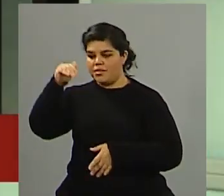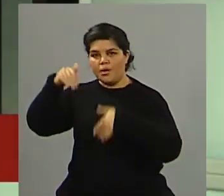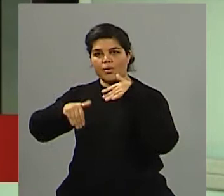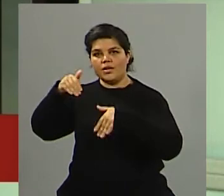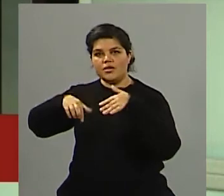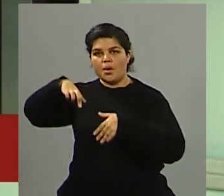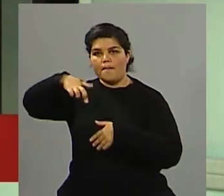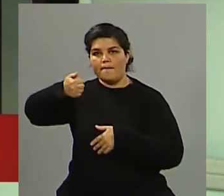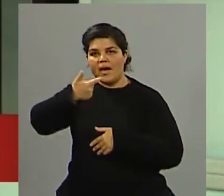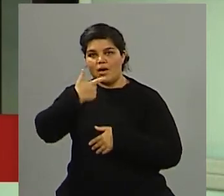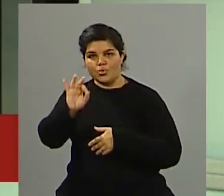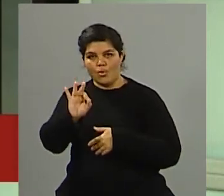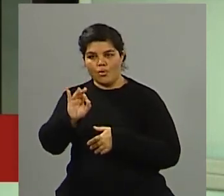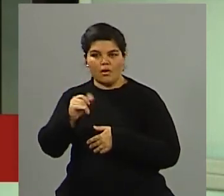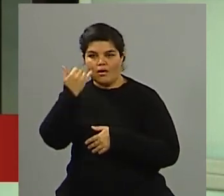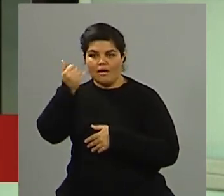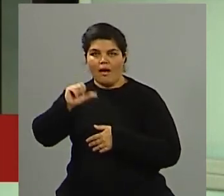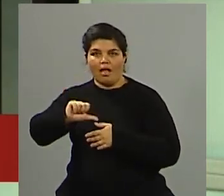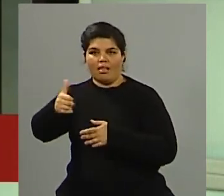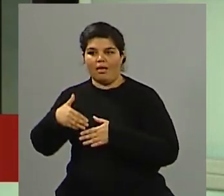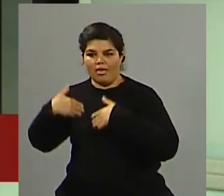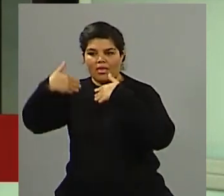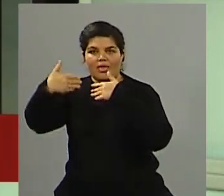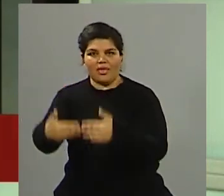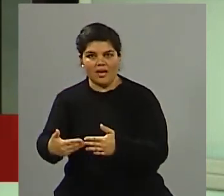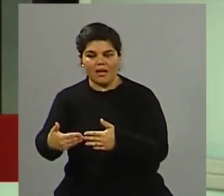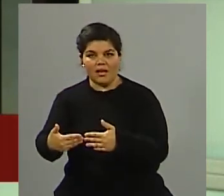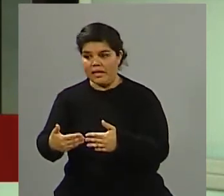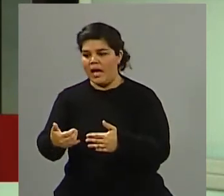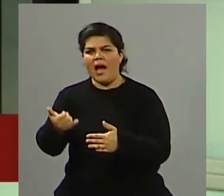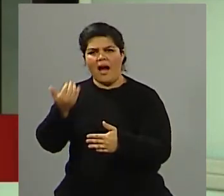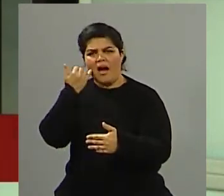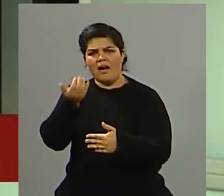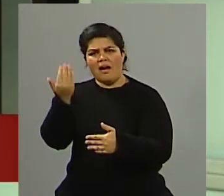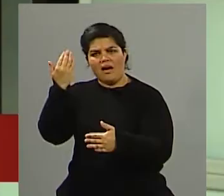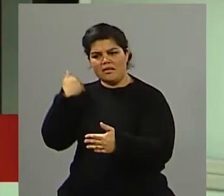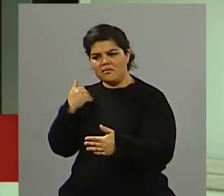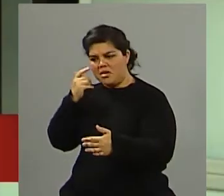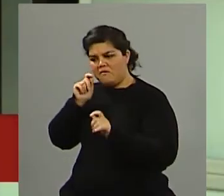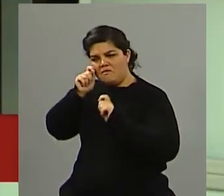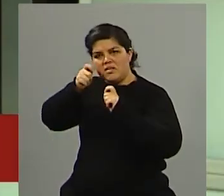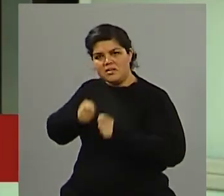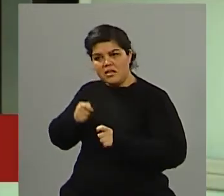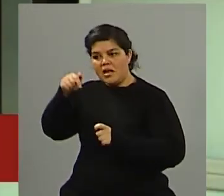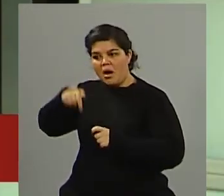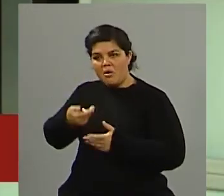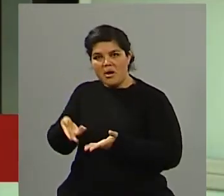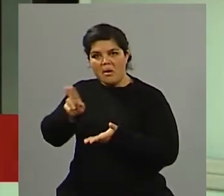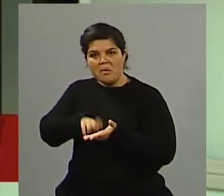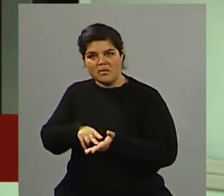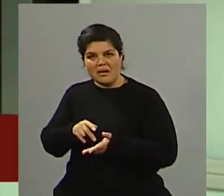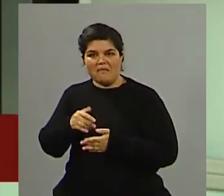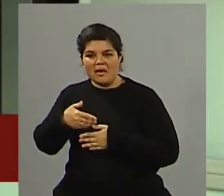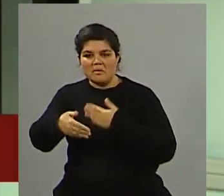previo a las PASO, te tuvimos aquí en el estudio. Bueno, ahora, ¿cómo es este camino? Después de superar esa elección,